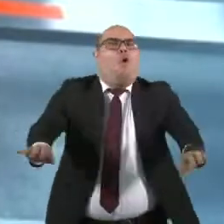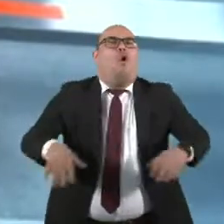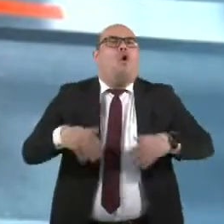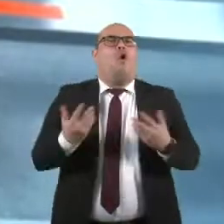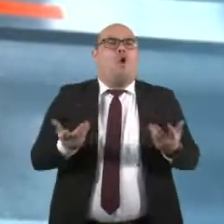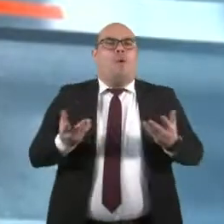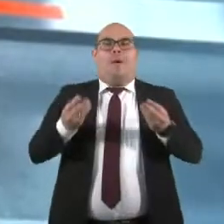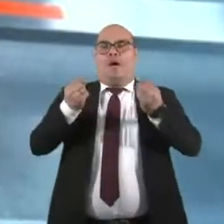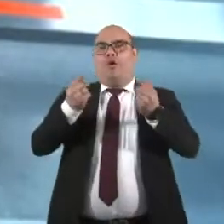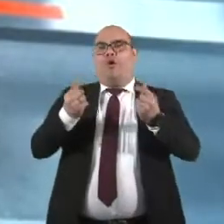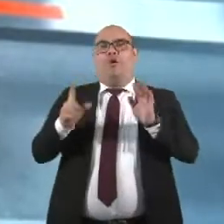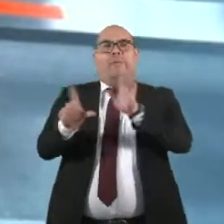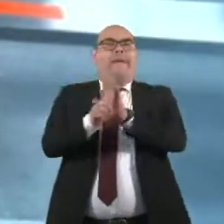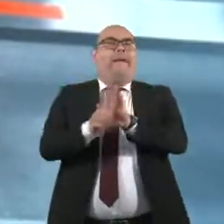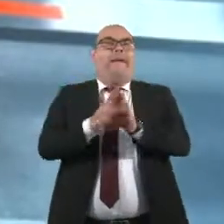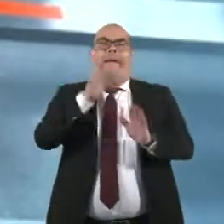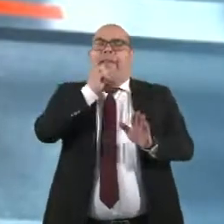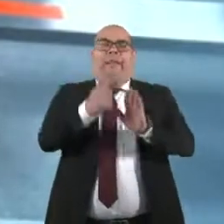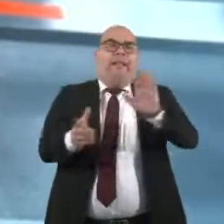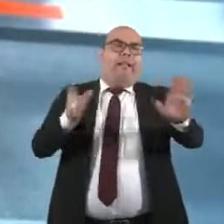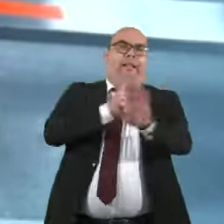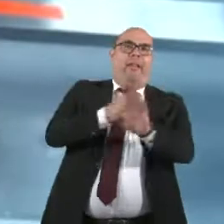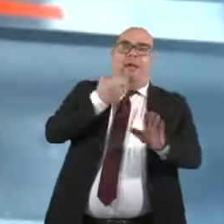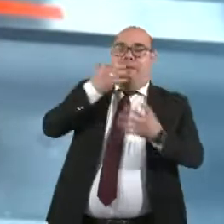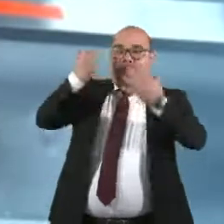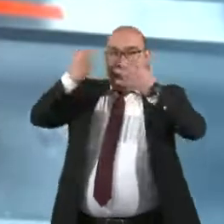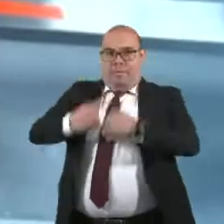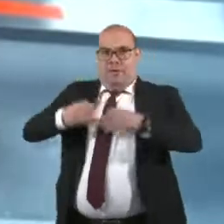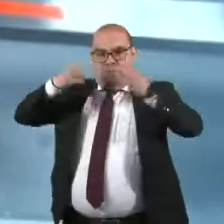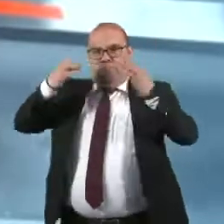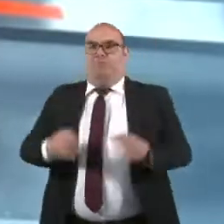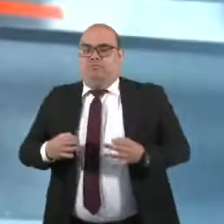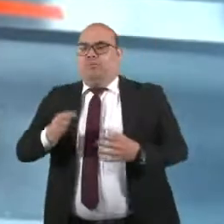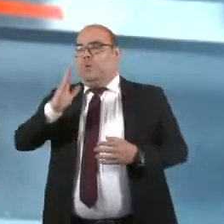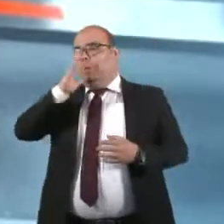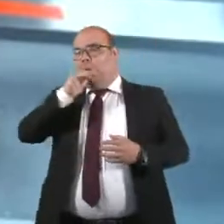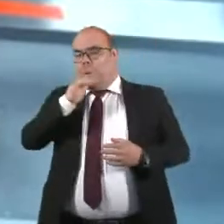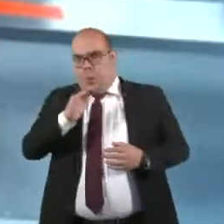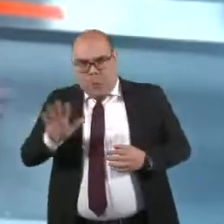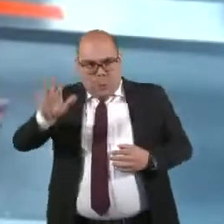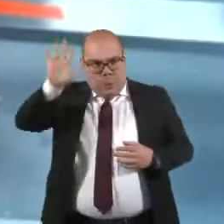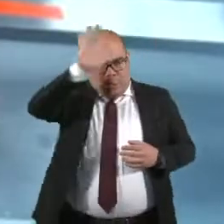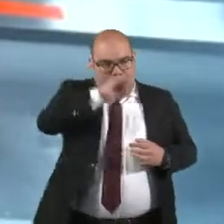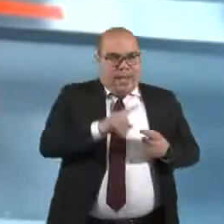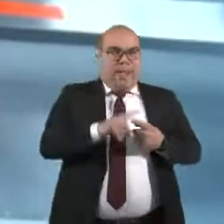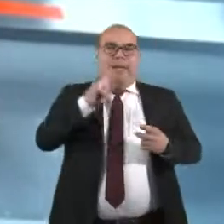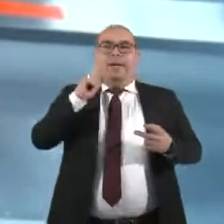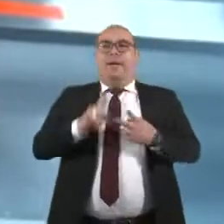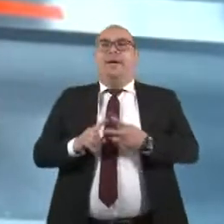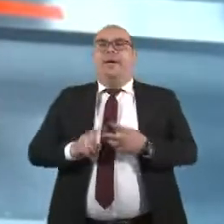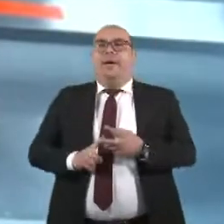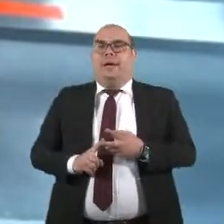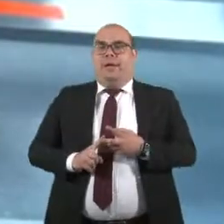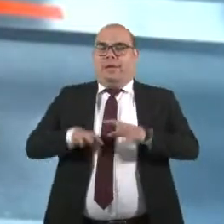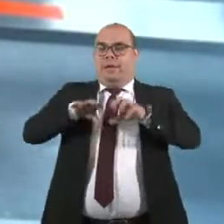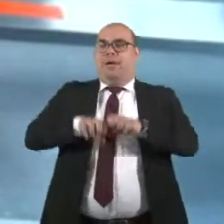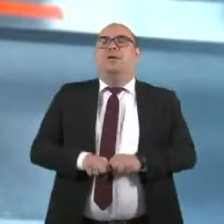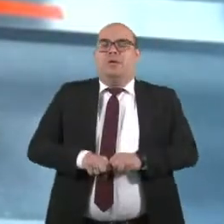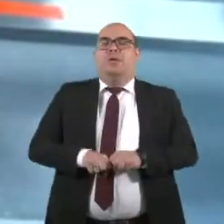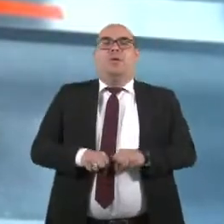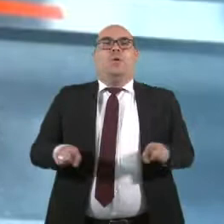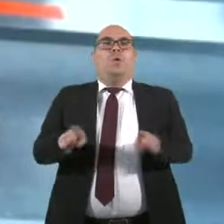ilegales. No había empresas legales, comercio legal establecido de manera